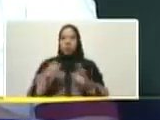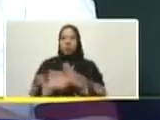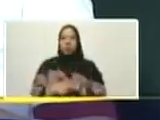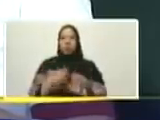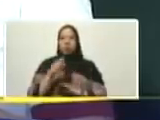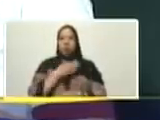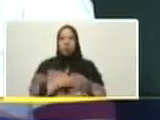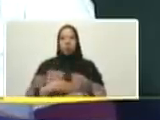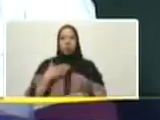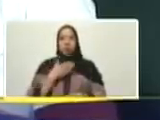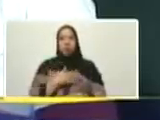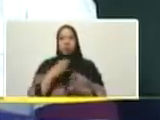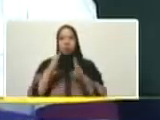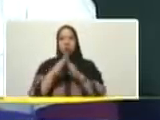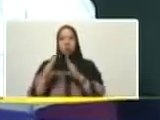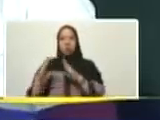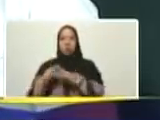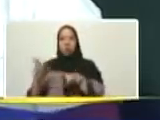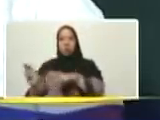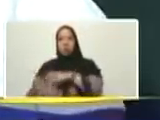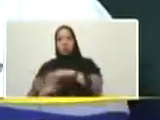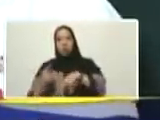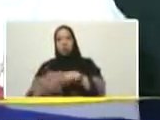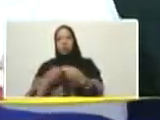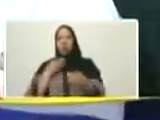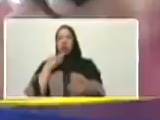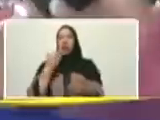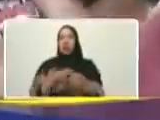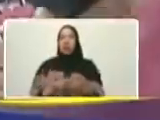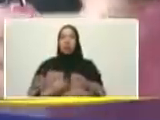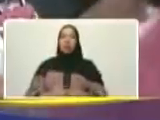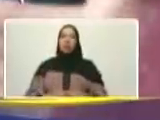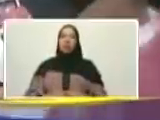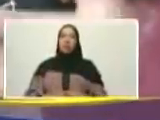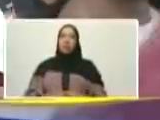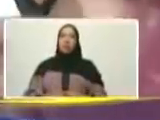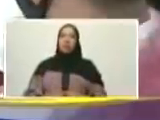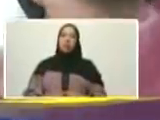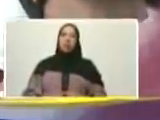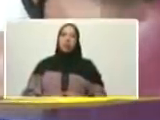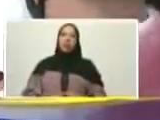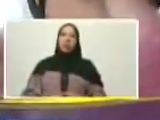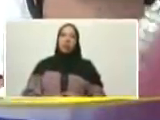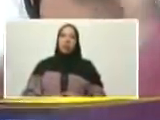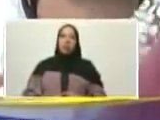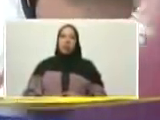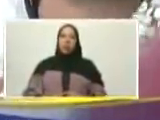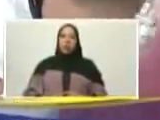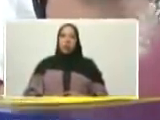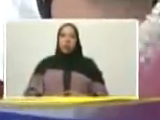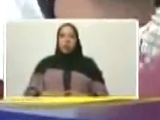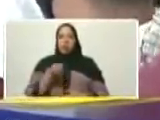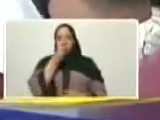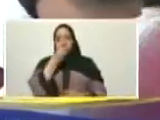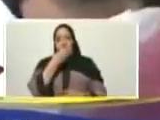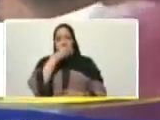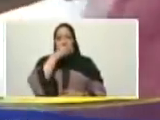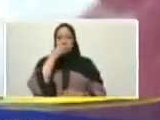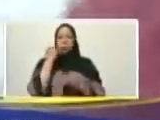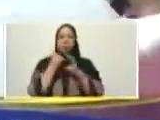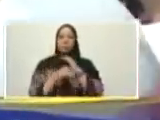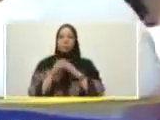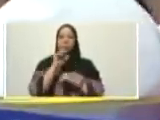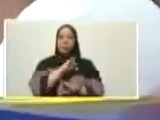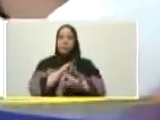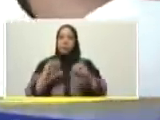misión y a esta revolución gracias que bello mensaje Wendy bueno mi comandante aquí tenemos